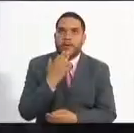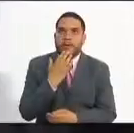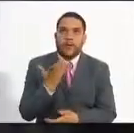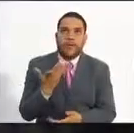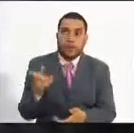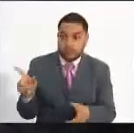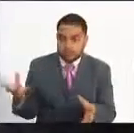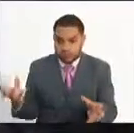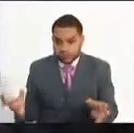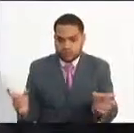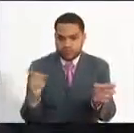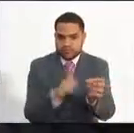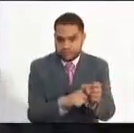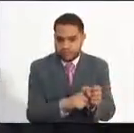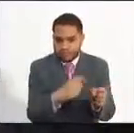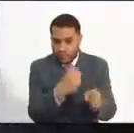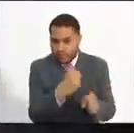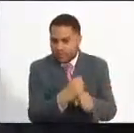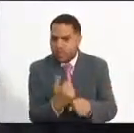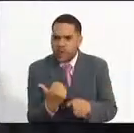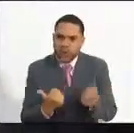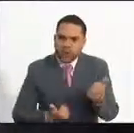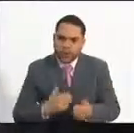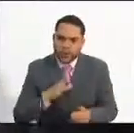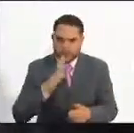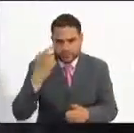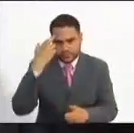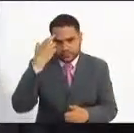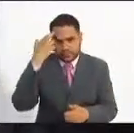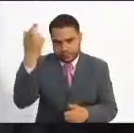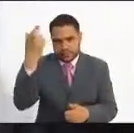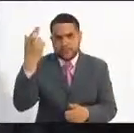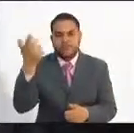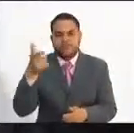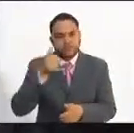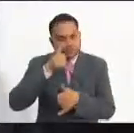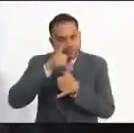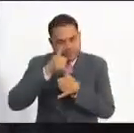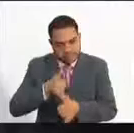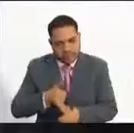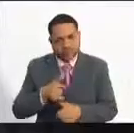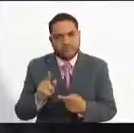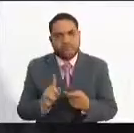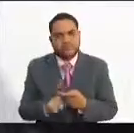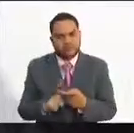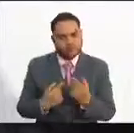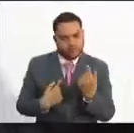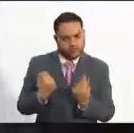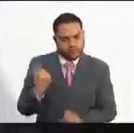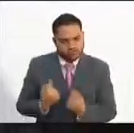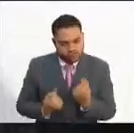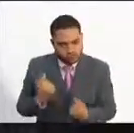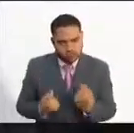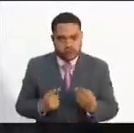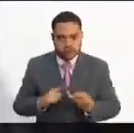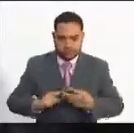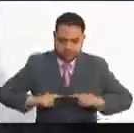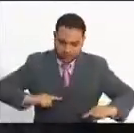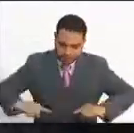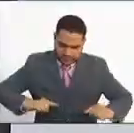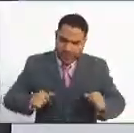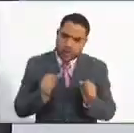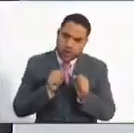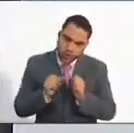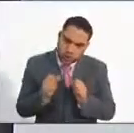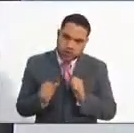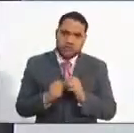que haya empleos que tengan dentro de las posibilidades ingenieros, economistas, administradores, contadores, pero